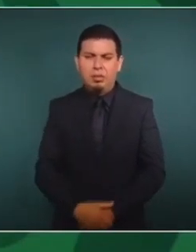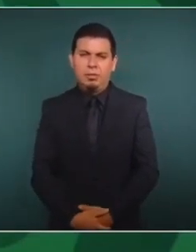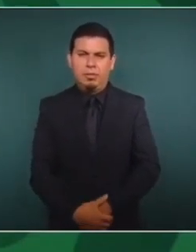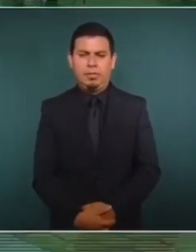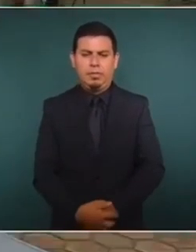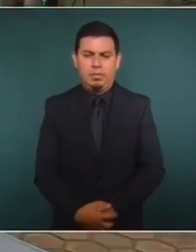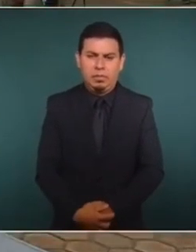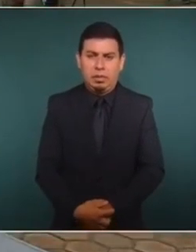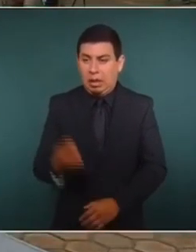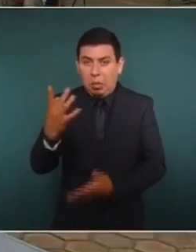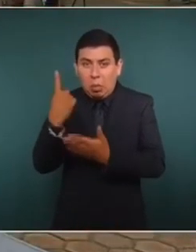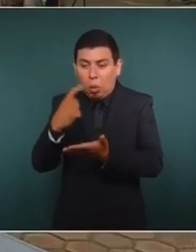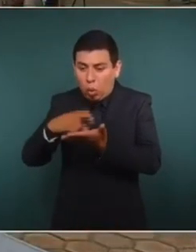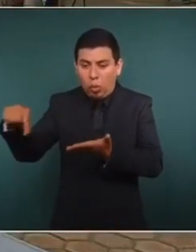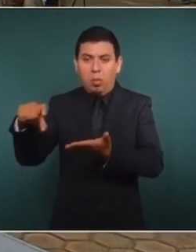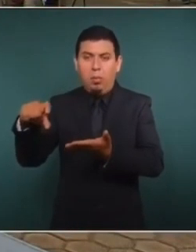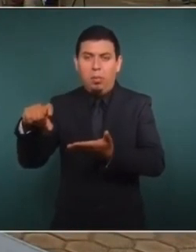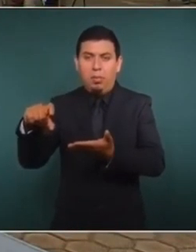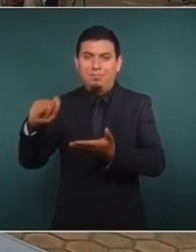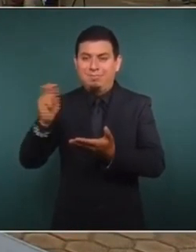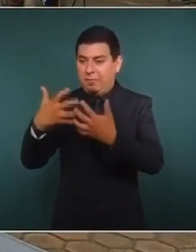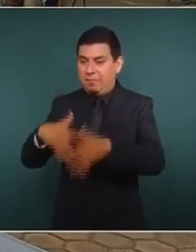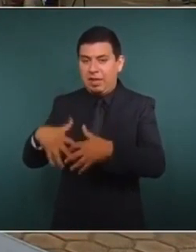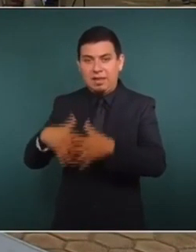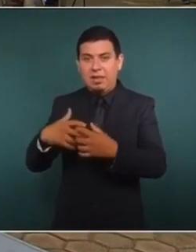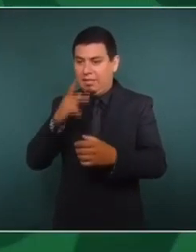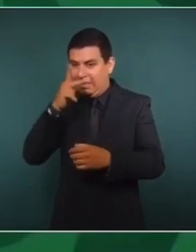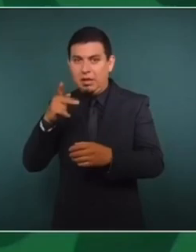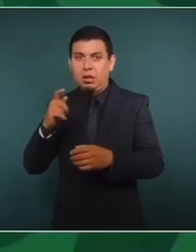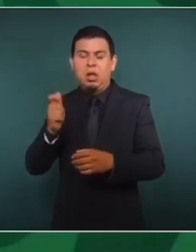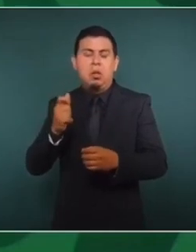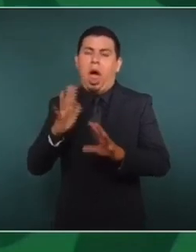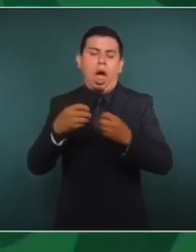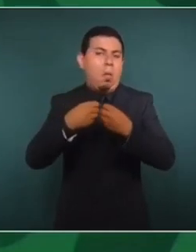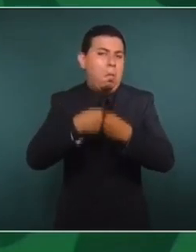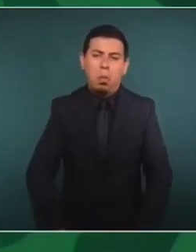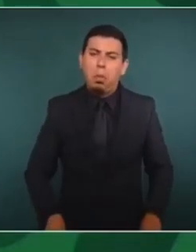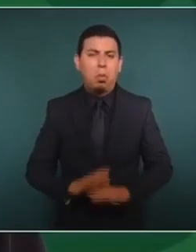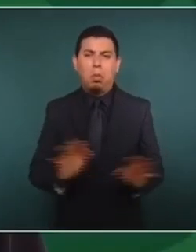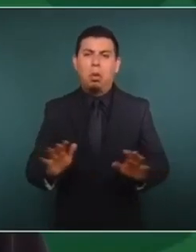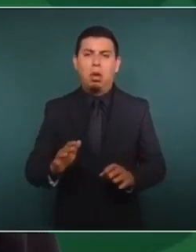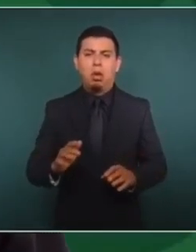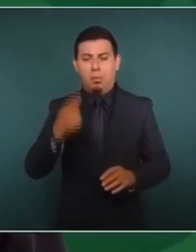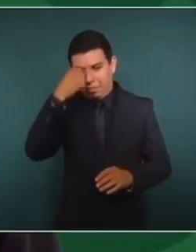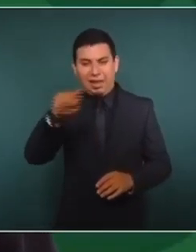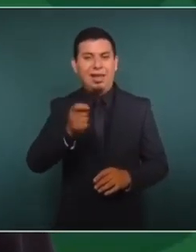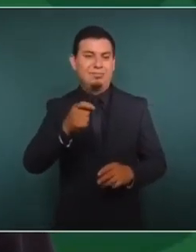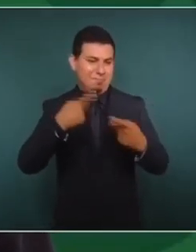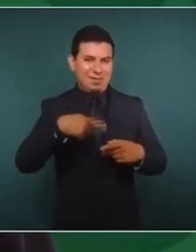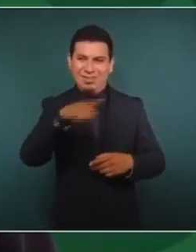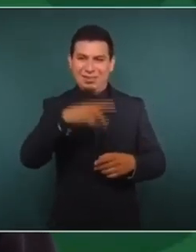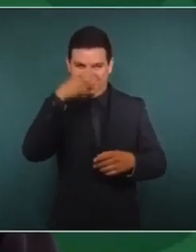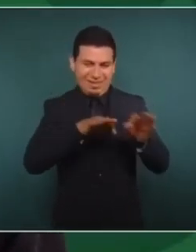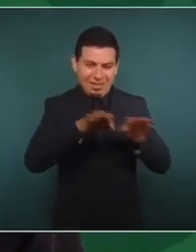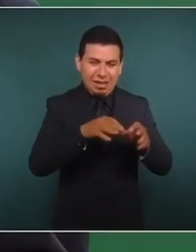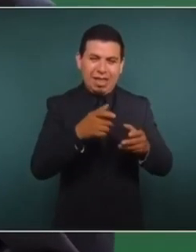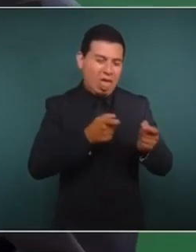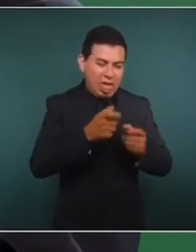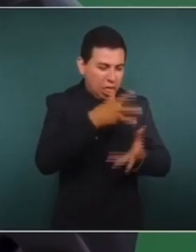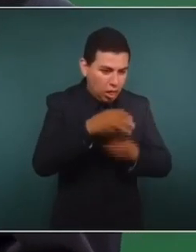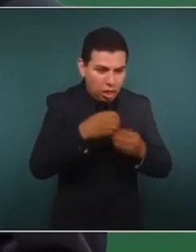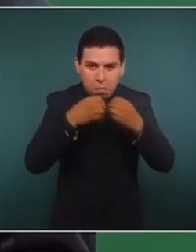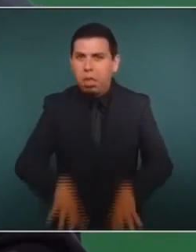esa compra de la planta significó una pérdida para el erario de